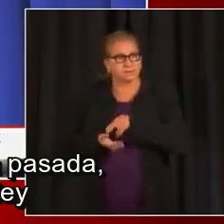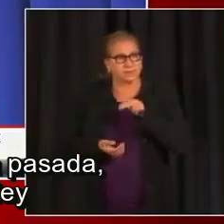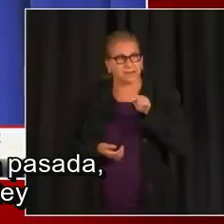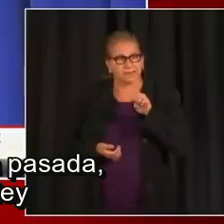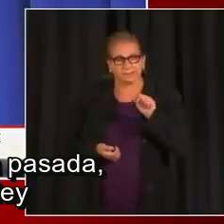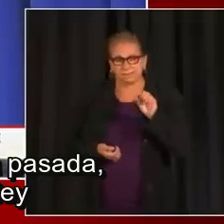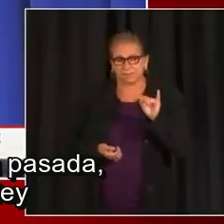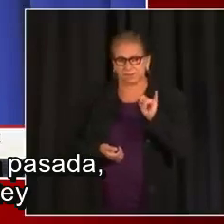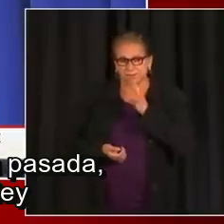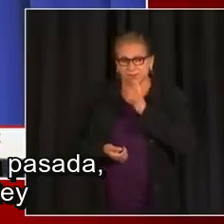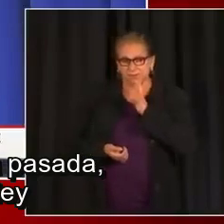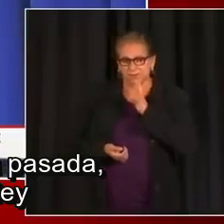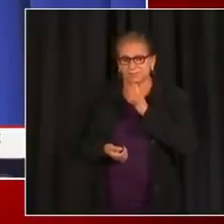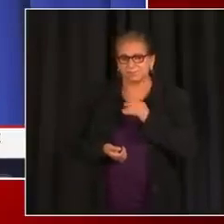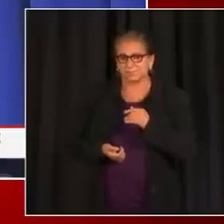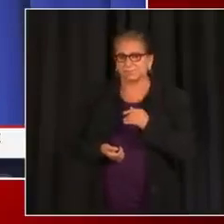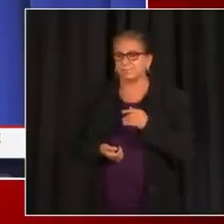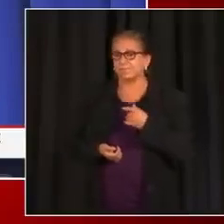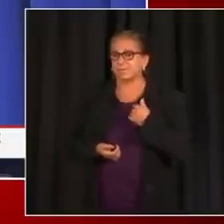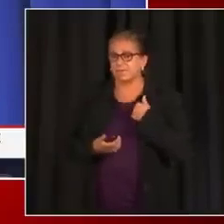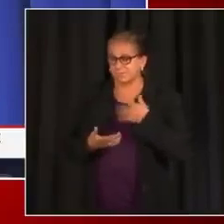doctora Shaw y el señor Ashley